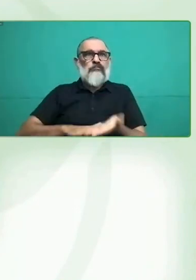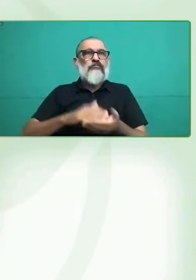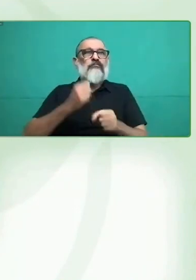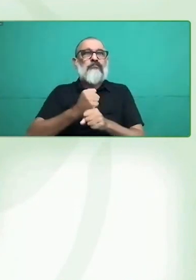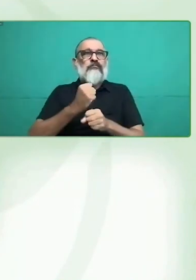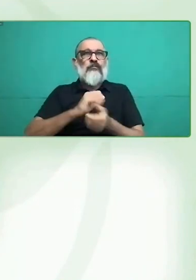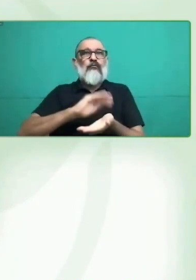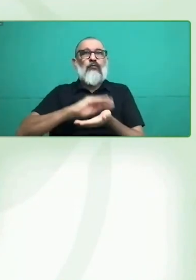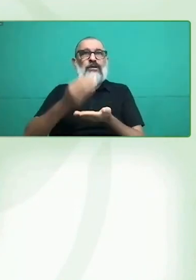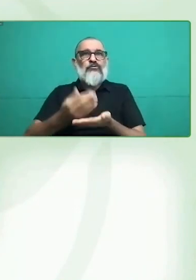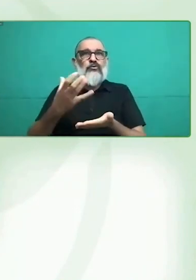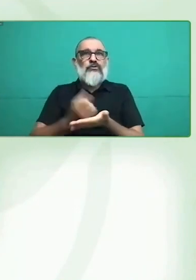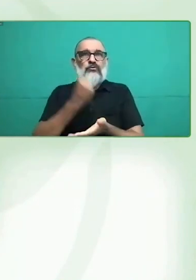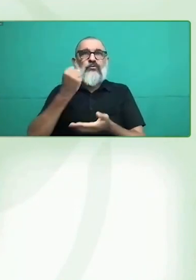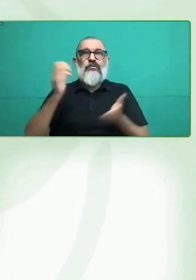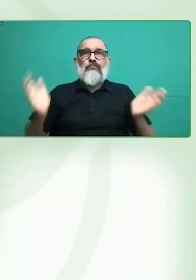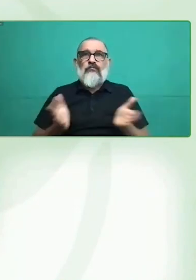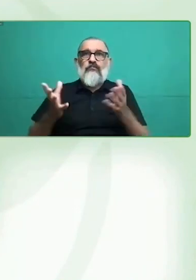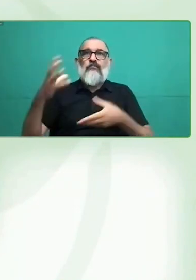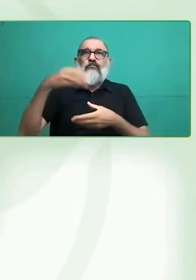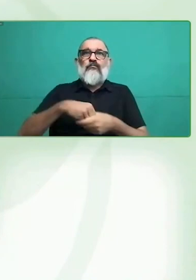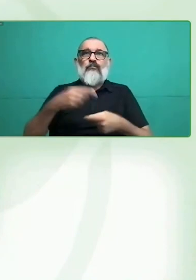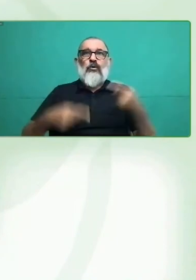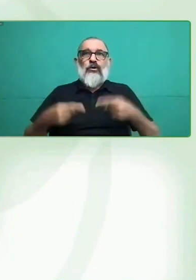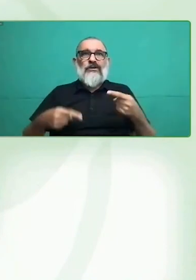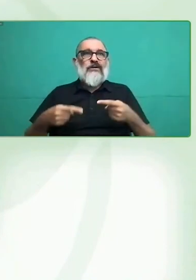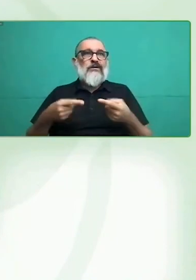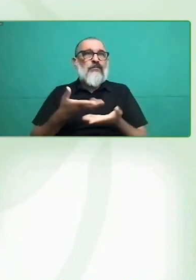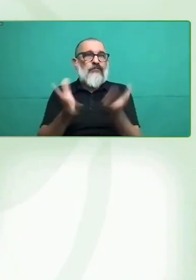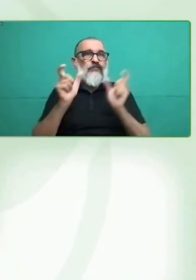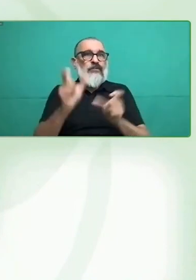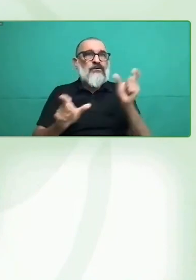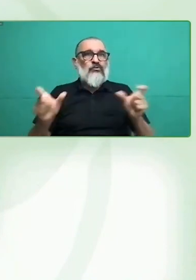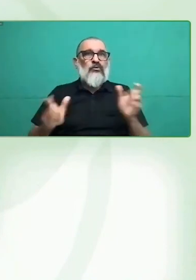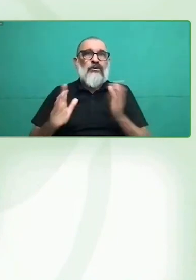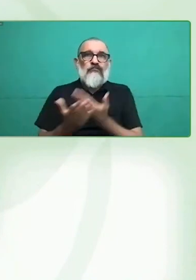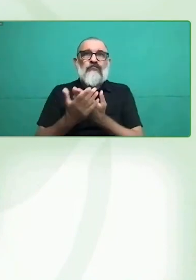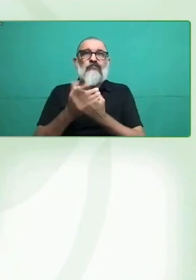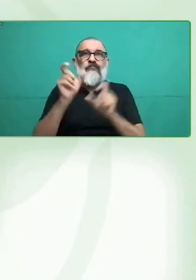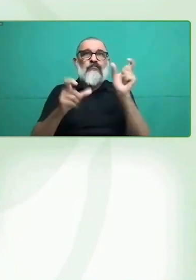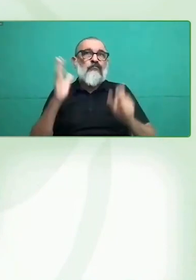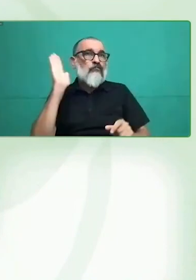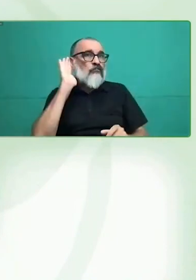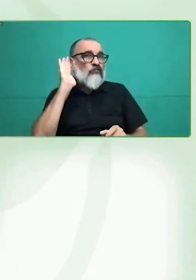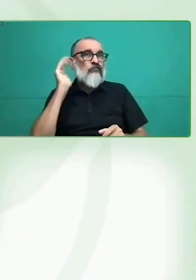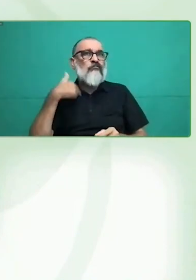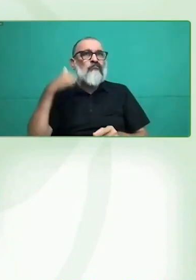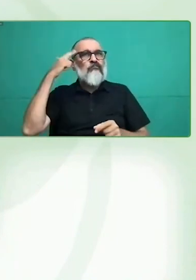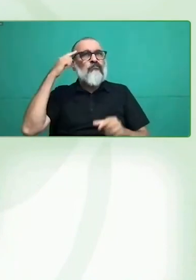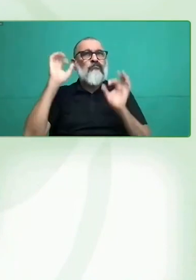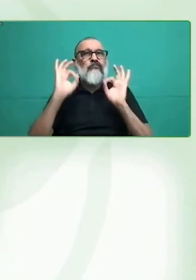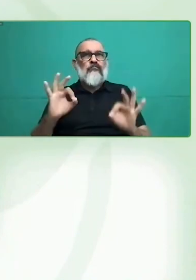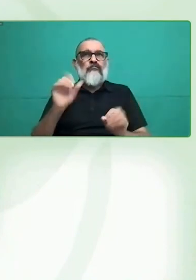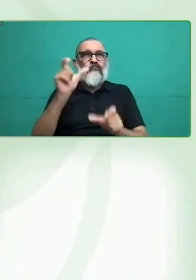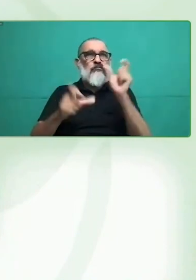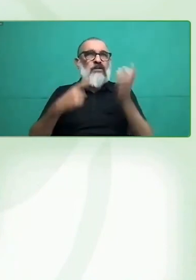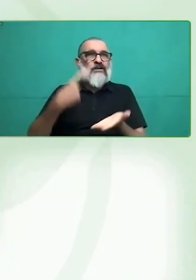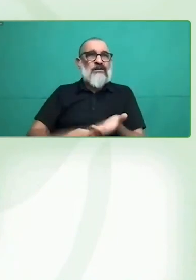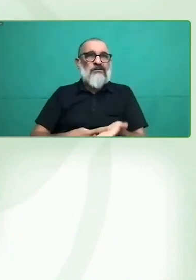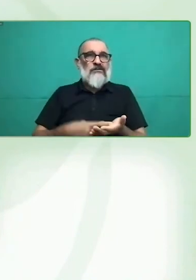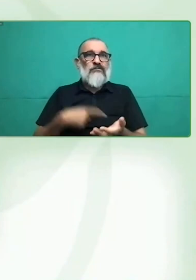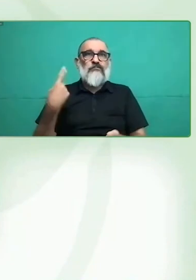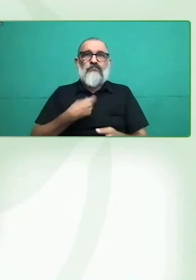Así que esa es mi opinión personal, evidentemente estamos trabajando en muchas más cosas, pero creo que hoy día el principal